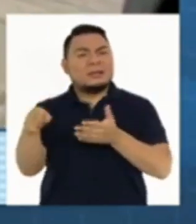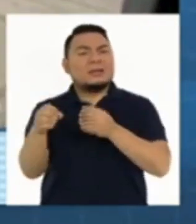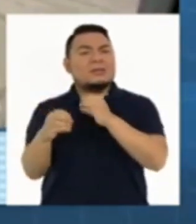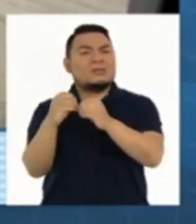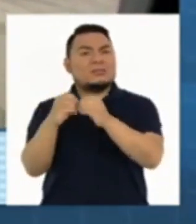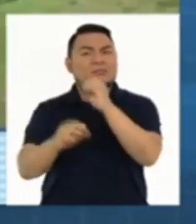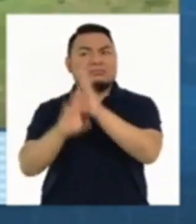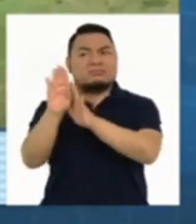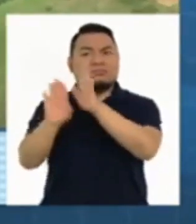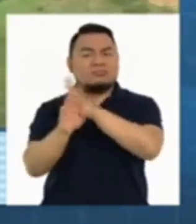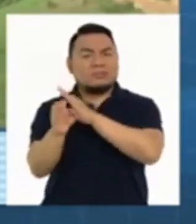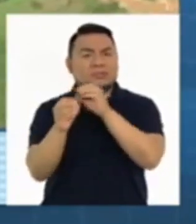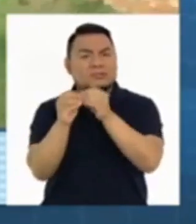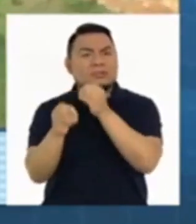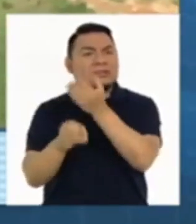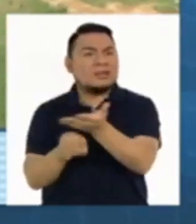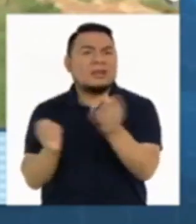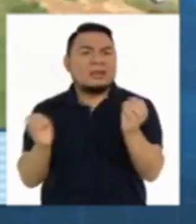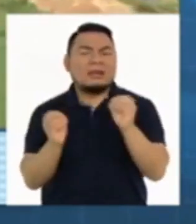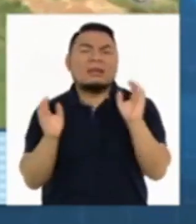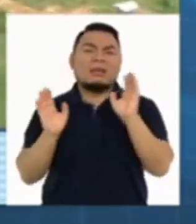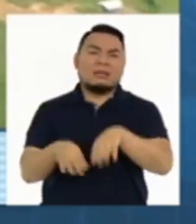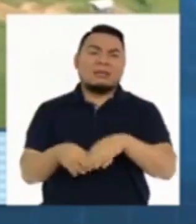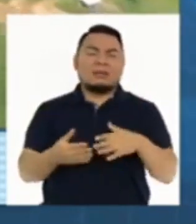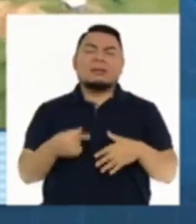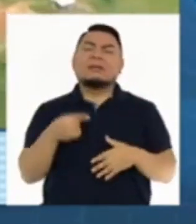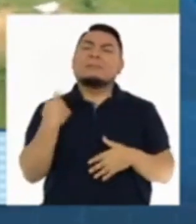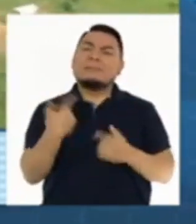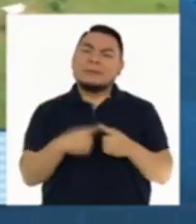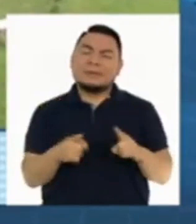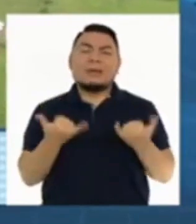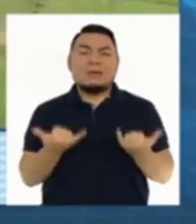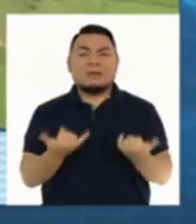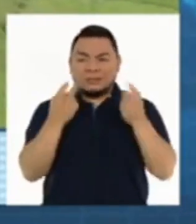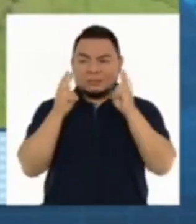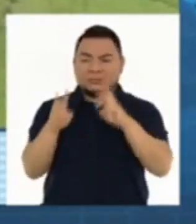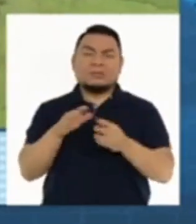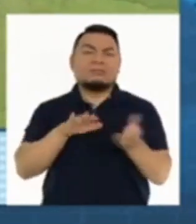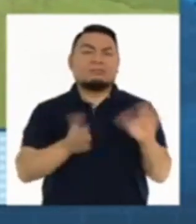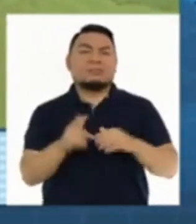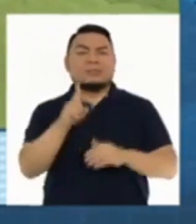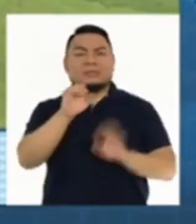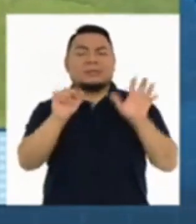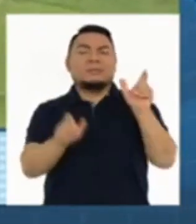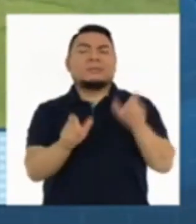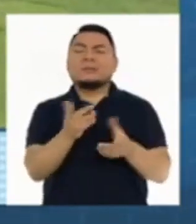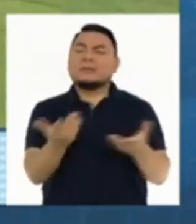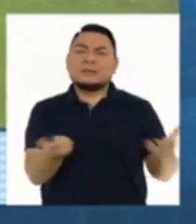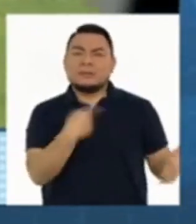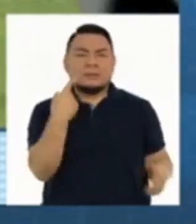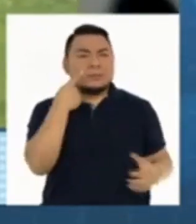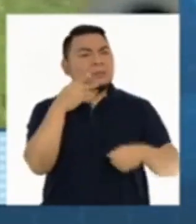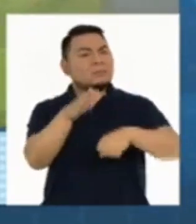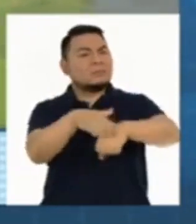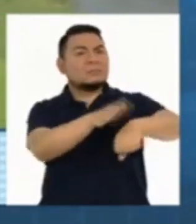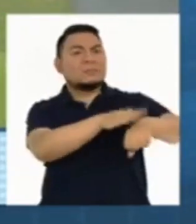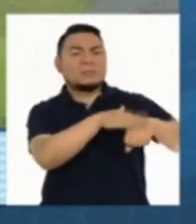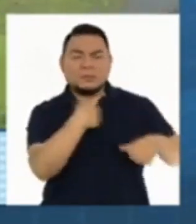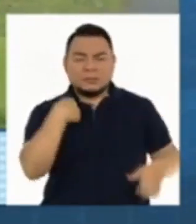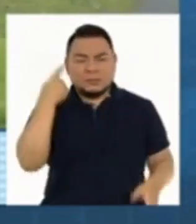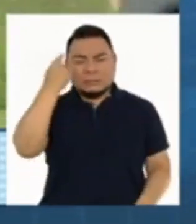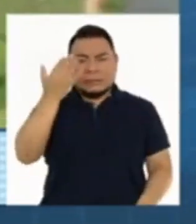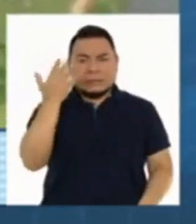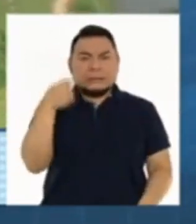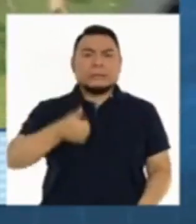zona. Y hoy en día vemos que el fallecimiento de estas 16 personas nos tiene que llamar a mucha reflexión